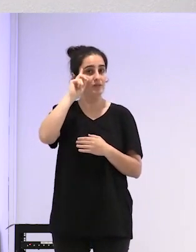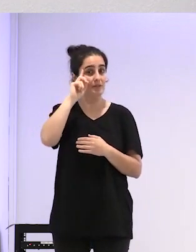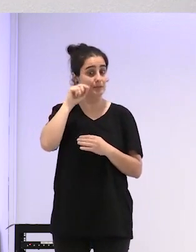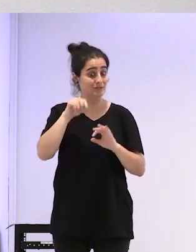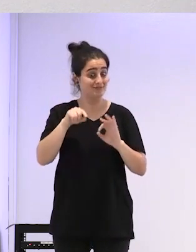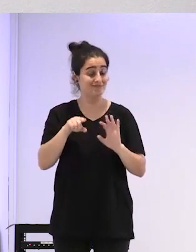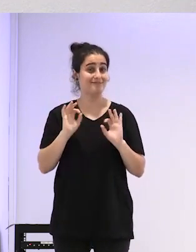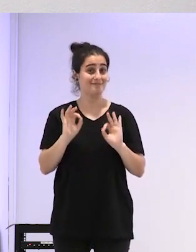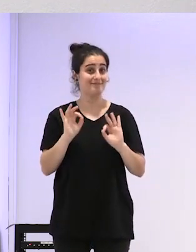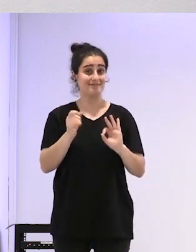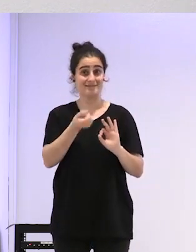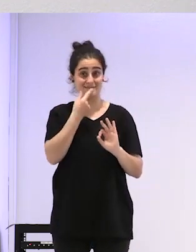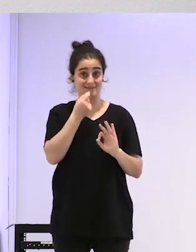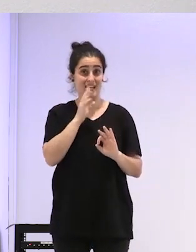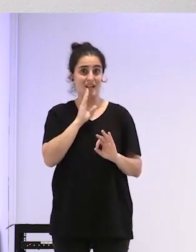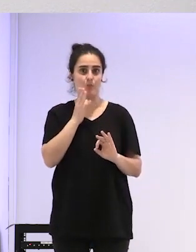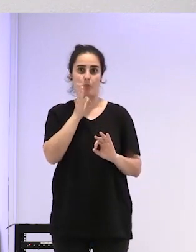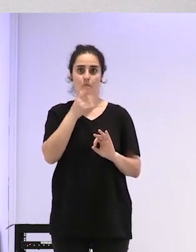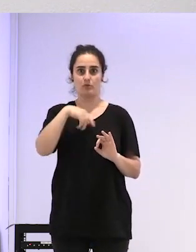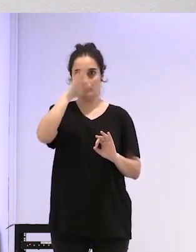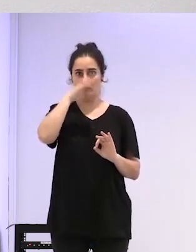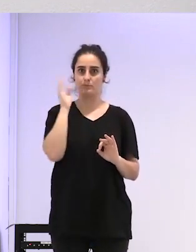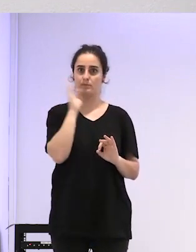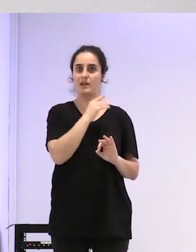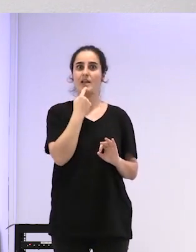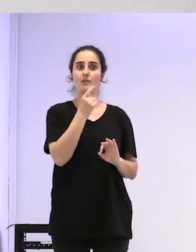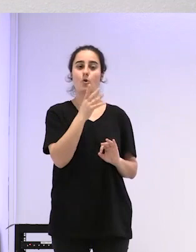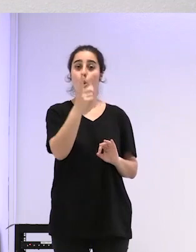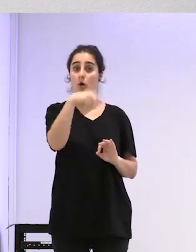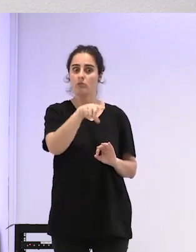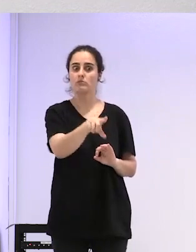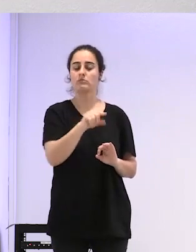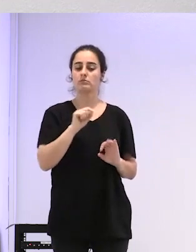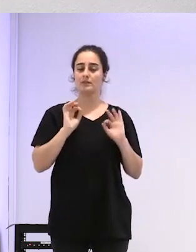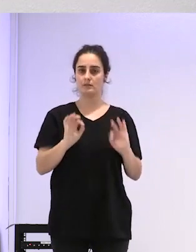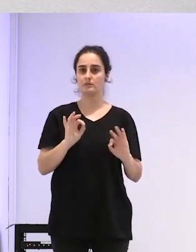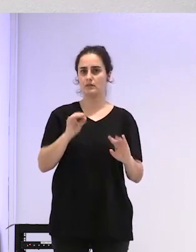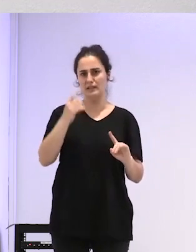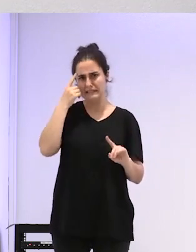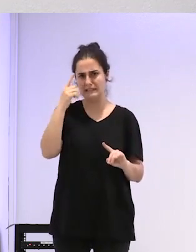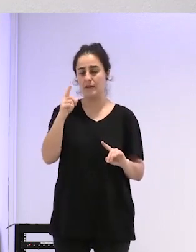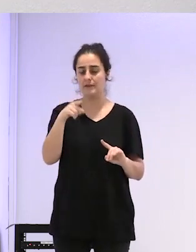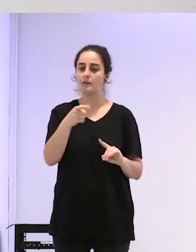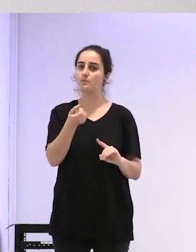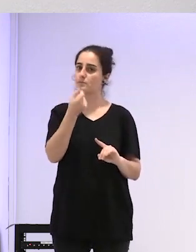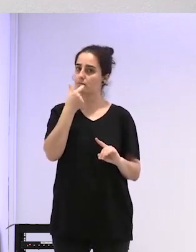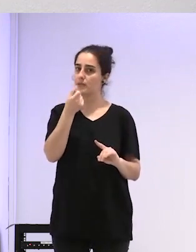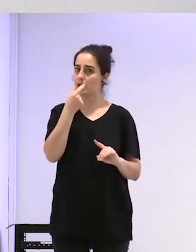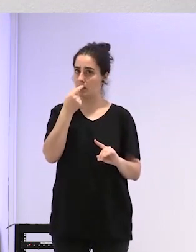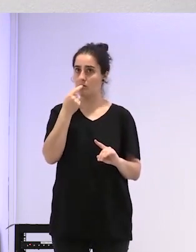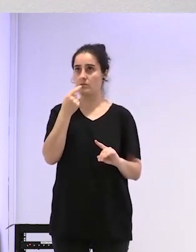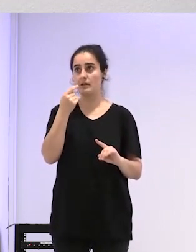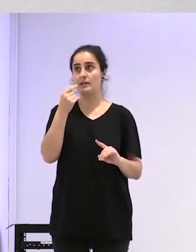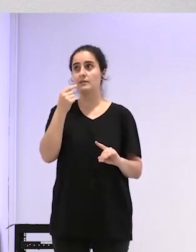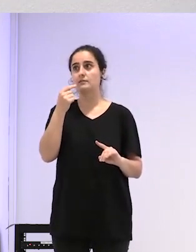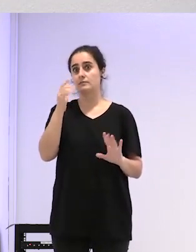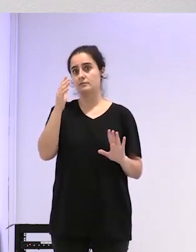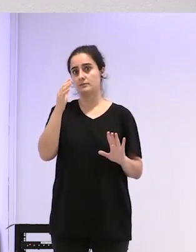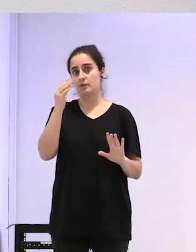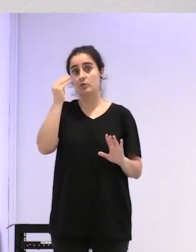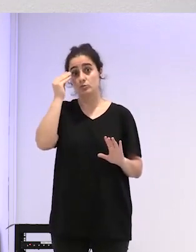y además cuando lo decimos a los padres o optan por esta opción saben perfectamente que es una medicación que en teoría